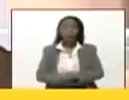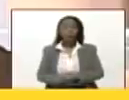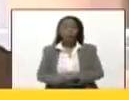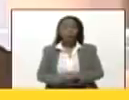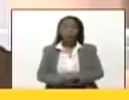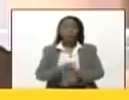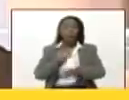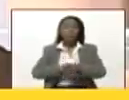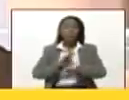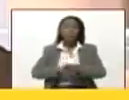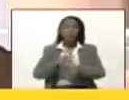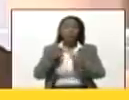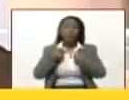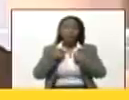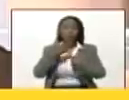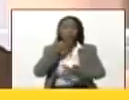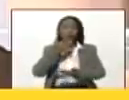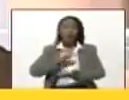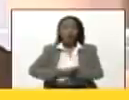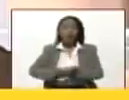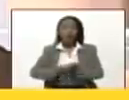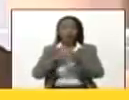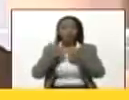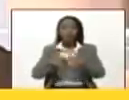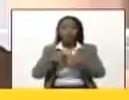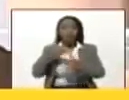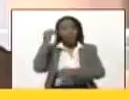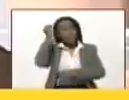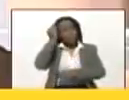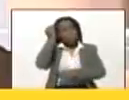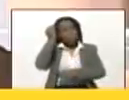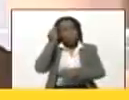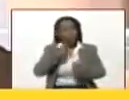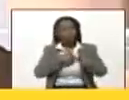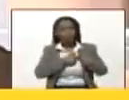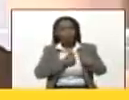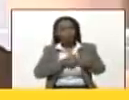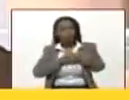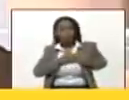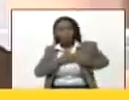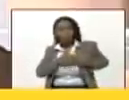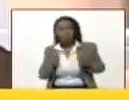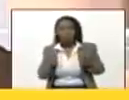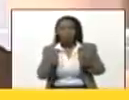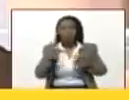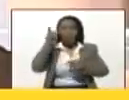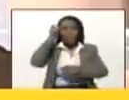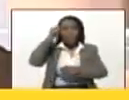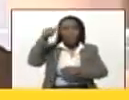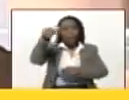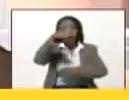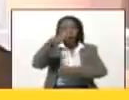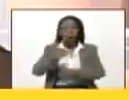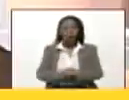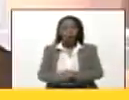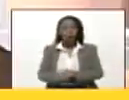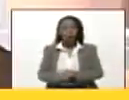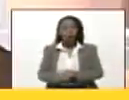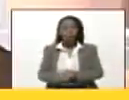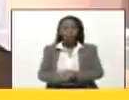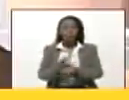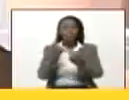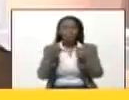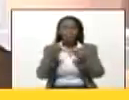por eso le estoy dirigiendo una carta con reflexiones desde el corazón de nuestro pueblo con mucho